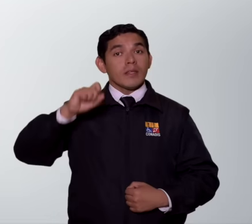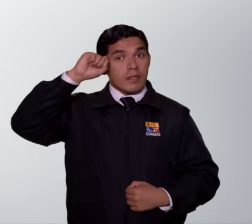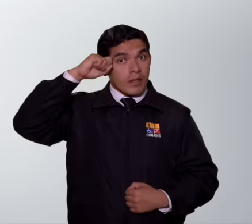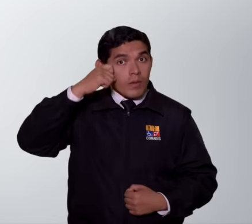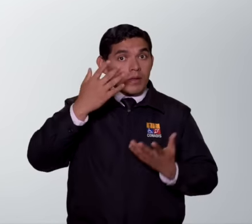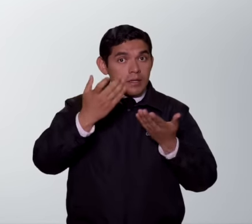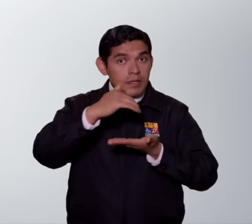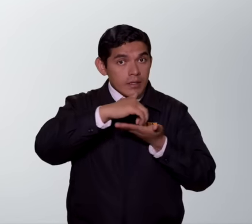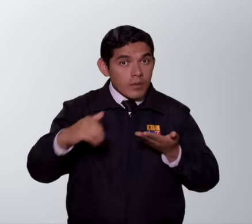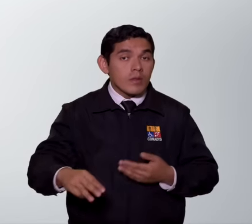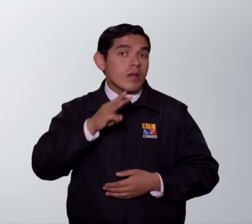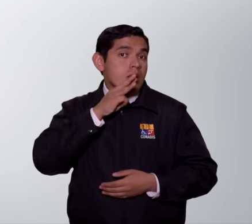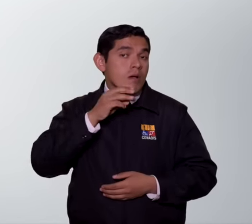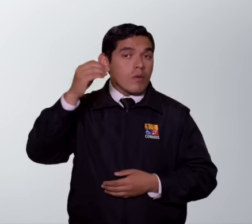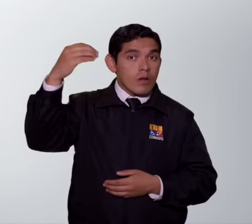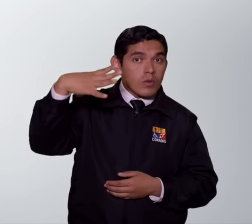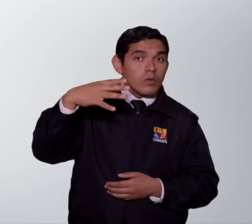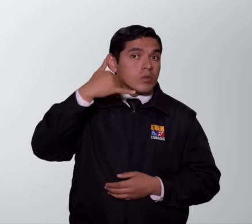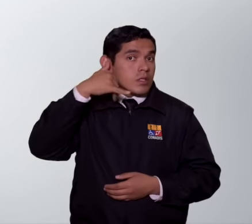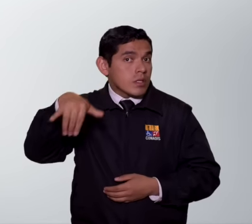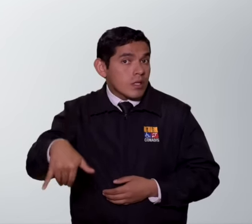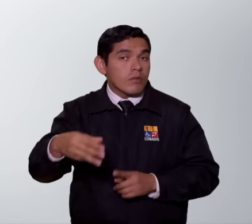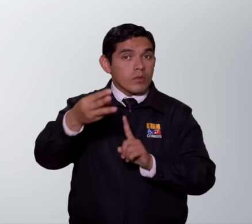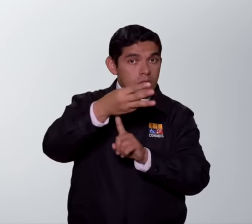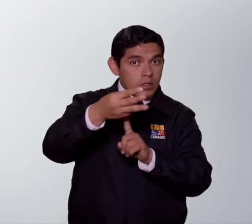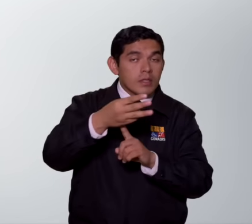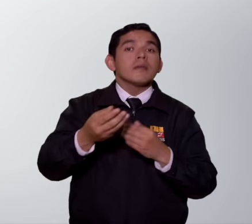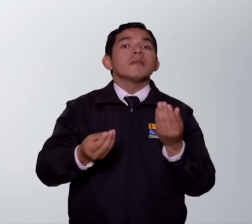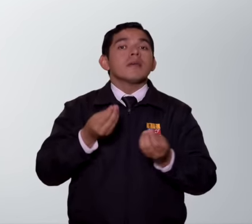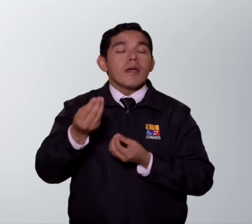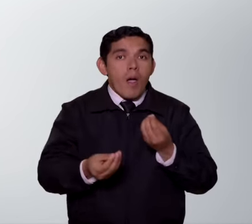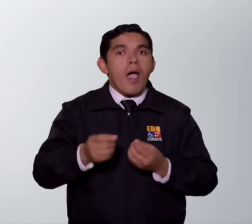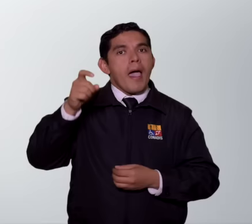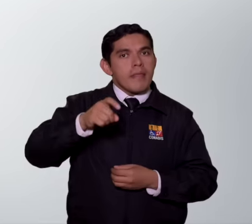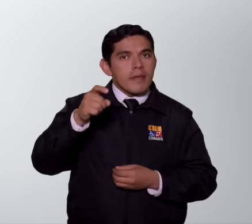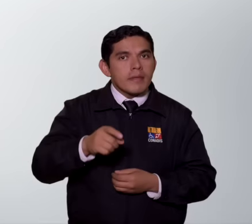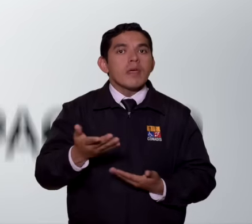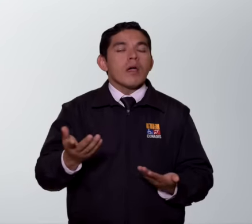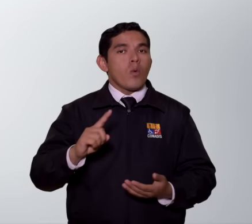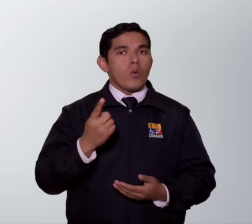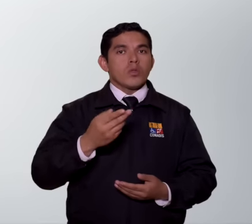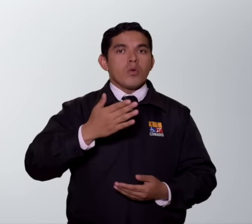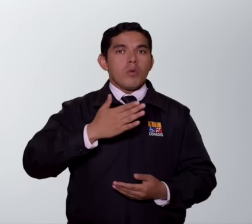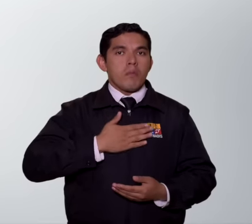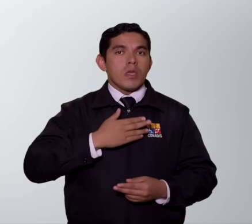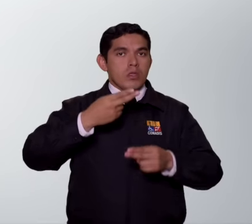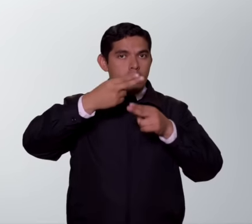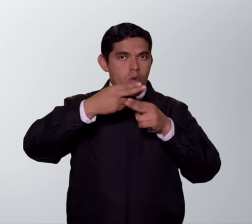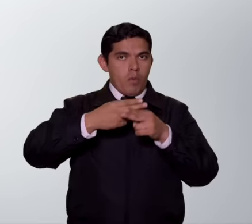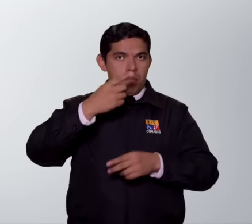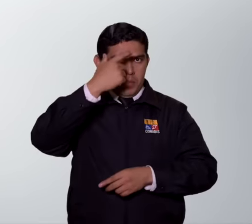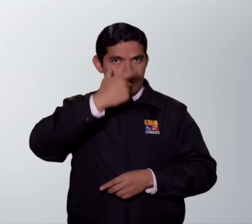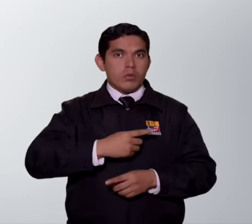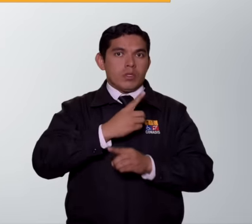Recuerda que para acceder al descuento en agua, luz, telefonía fija e internet, es necesario que el servicio esté a nombre de la persona con